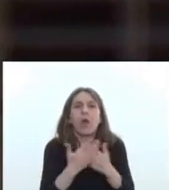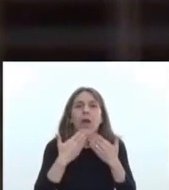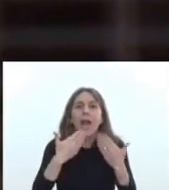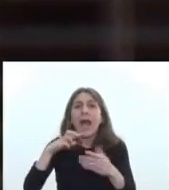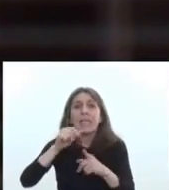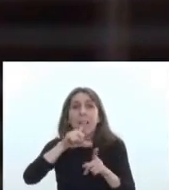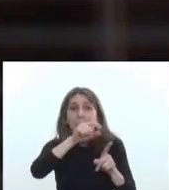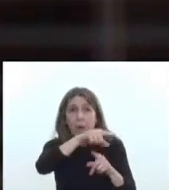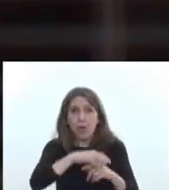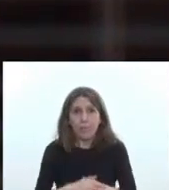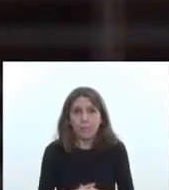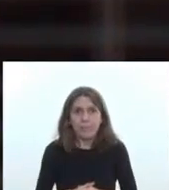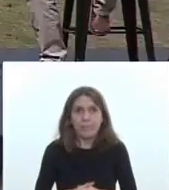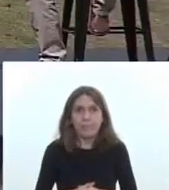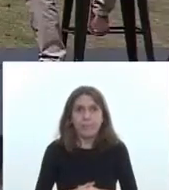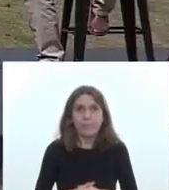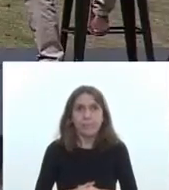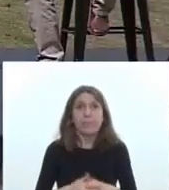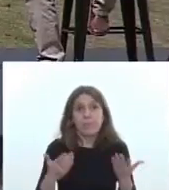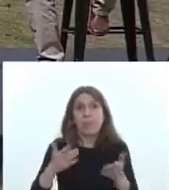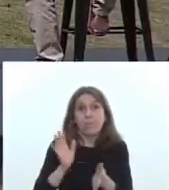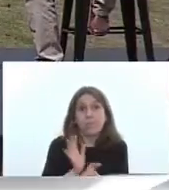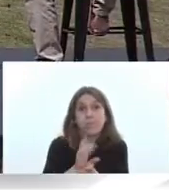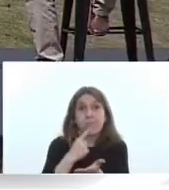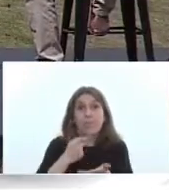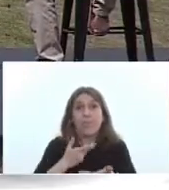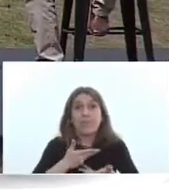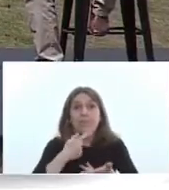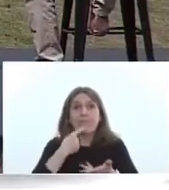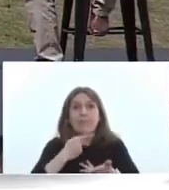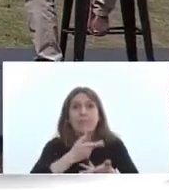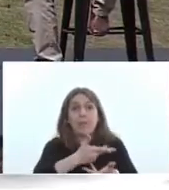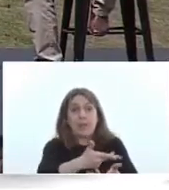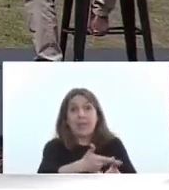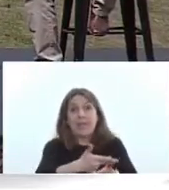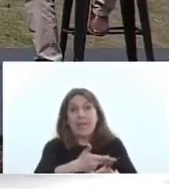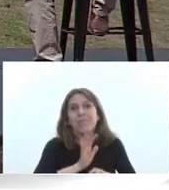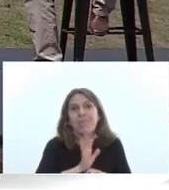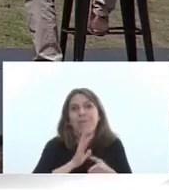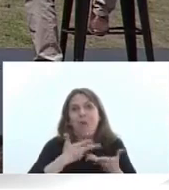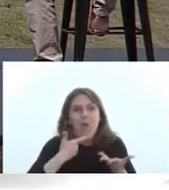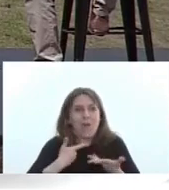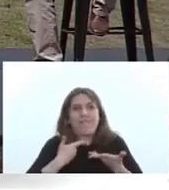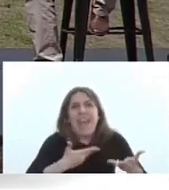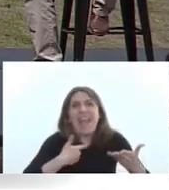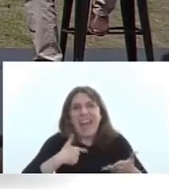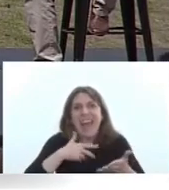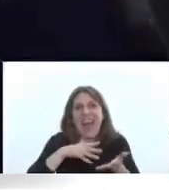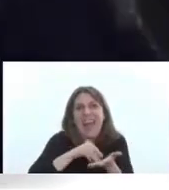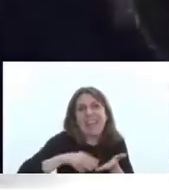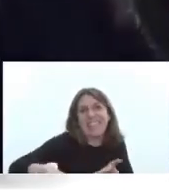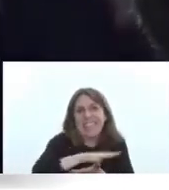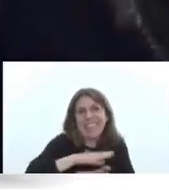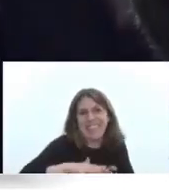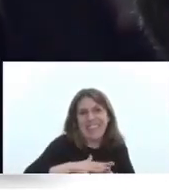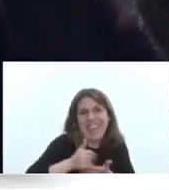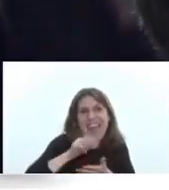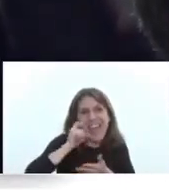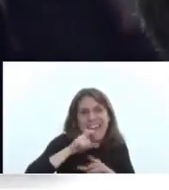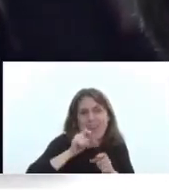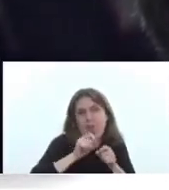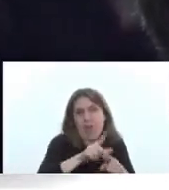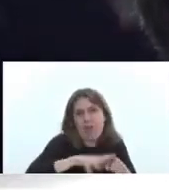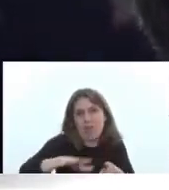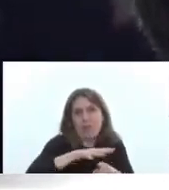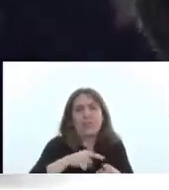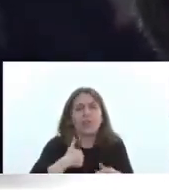Ahí está nuestro presidente Alberto Fernández en un acto en San Antonio de Areco, Provincia de Buenos Aires, acompañado por el gobernador y otros